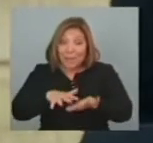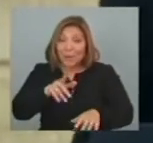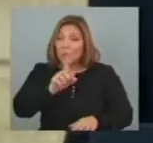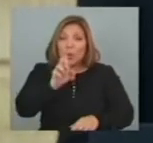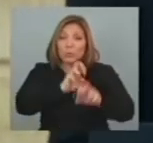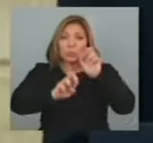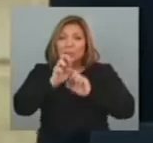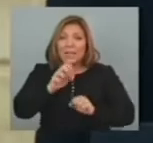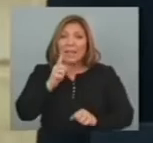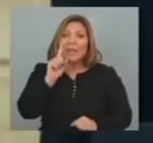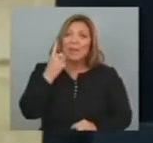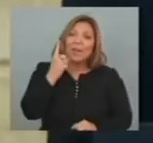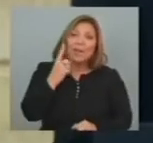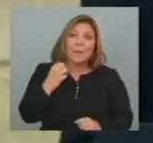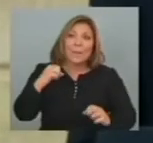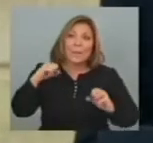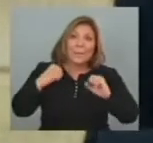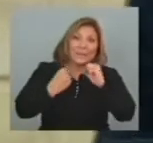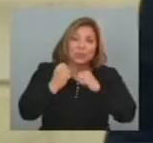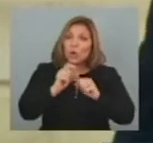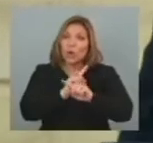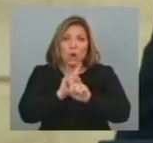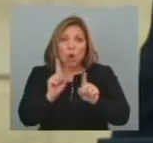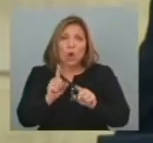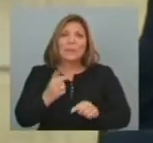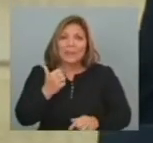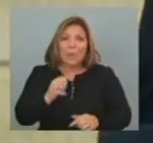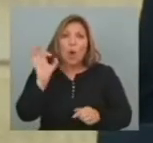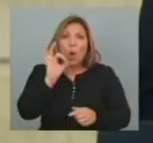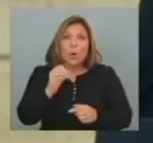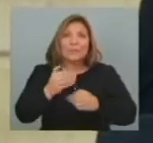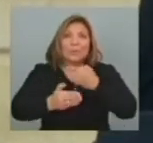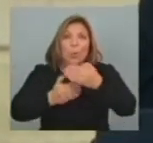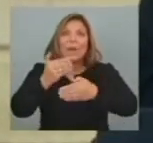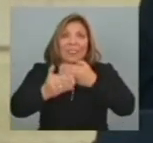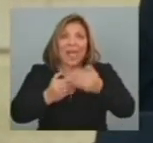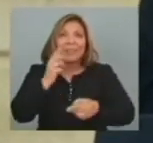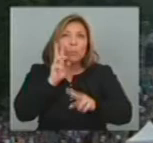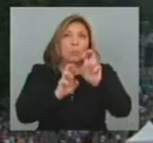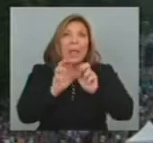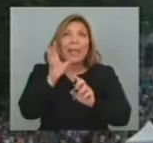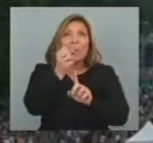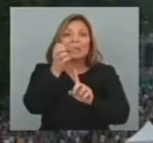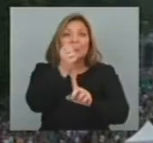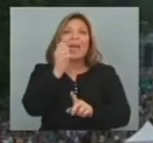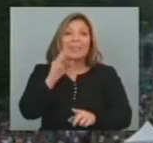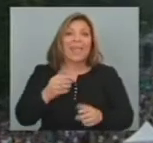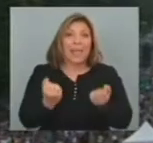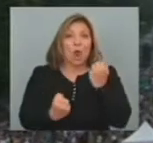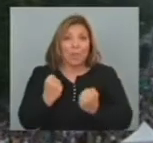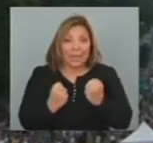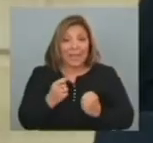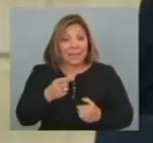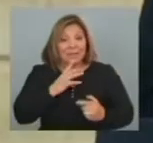buscaban Solo la ausencia De la opresión Sino la presencia De oportunidades Económicas El presidente Norteamericano